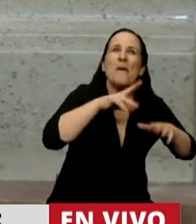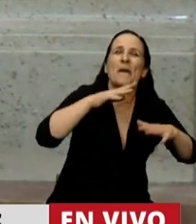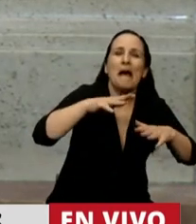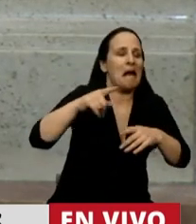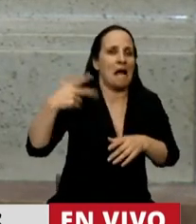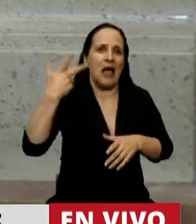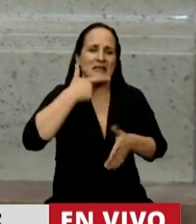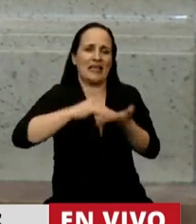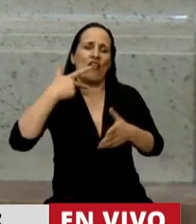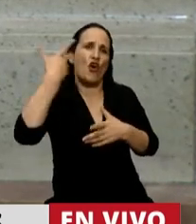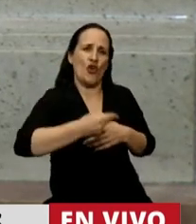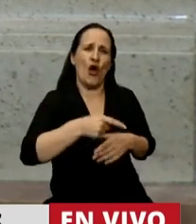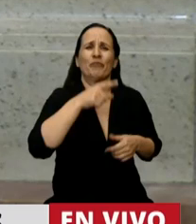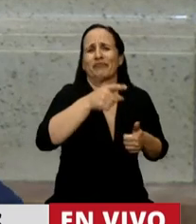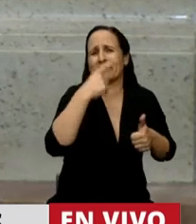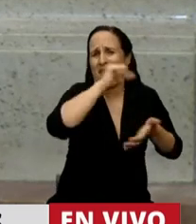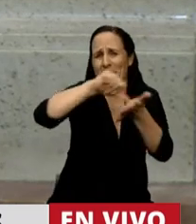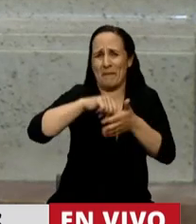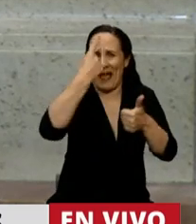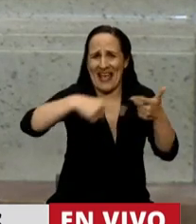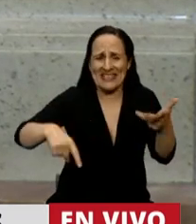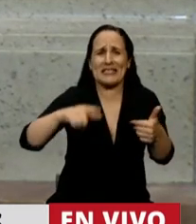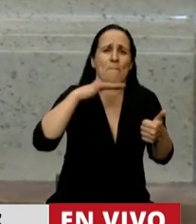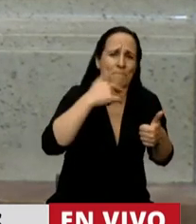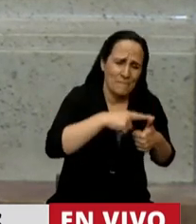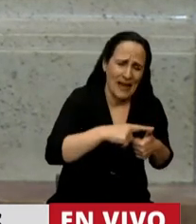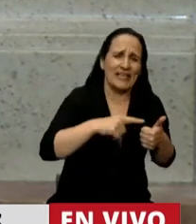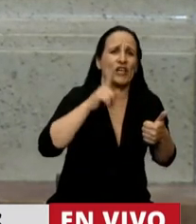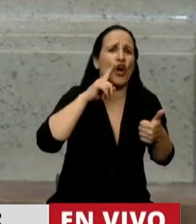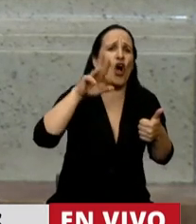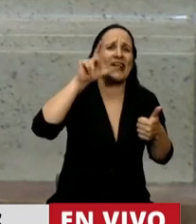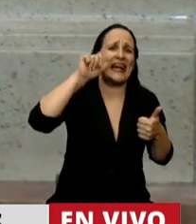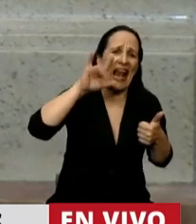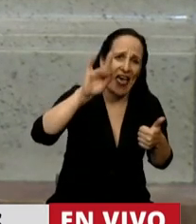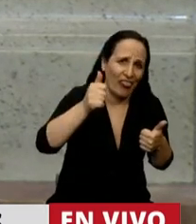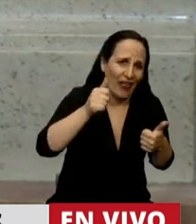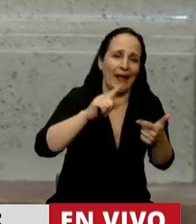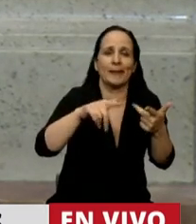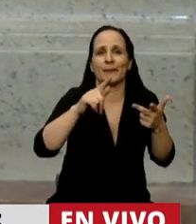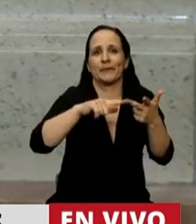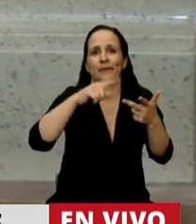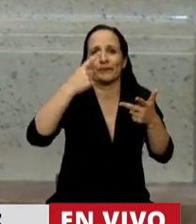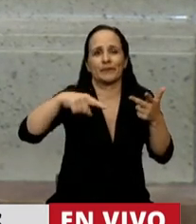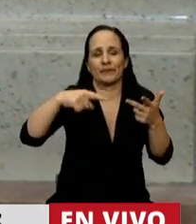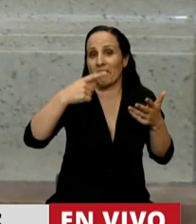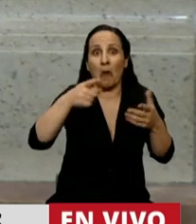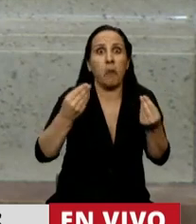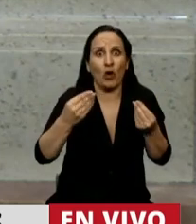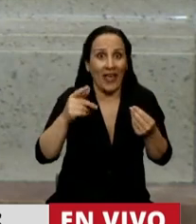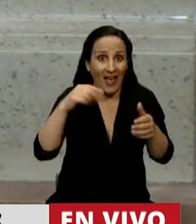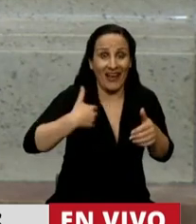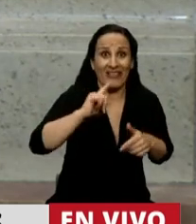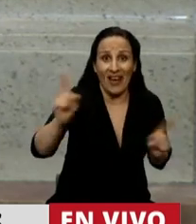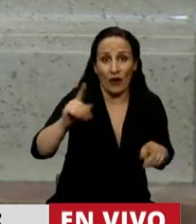lograron el aborto Irlanda, Australia, Oaxaca, México. ¿Por qué no existe en Argentina? Por la responsabilidad de todos los gobiernos.